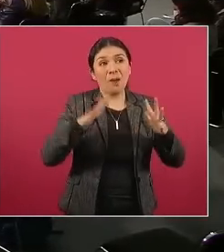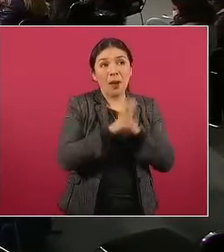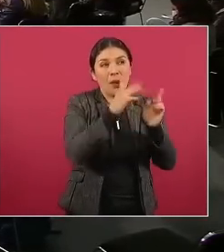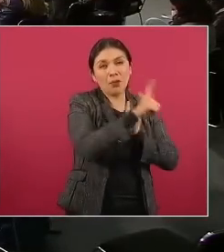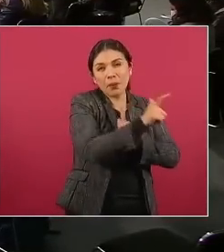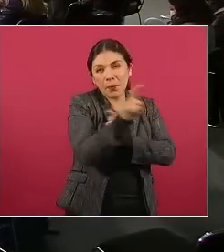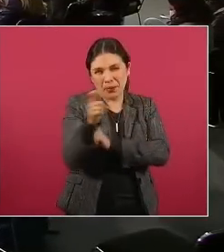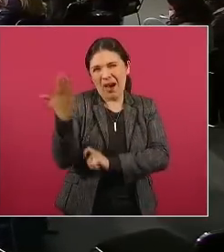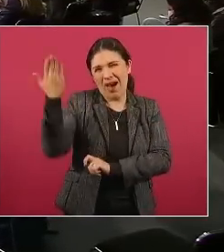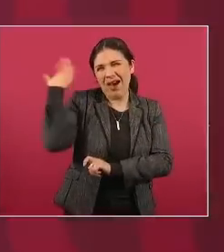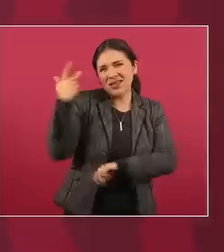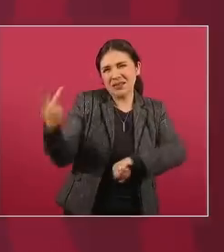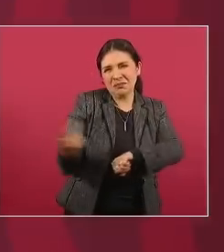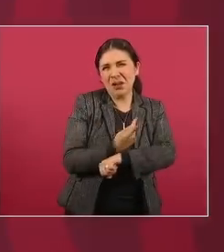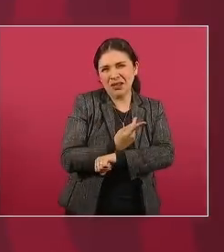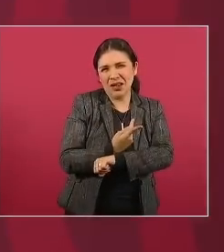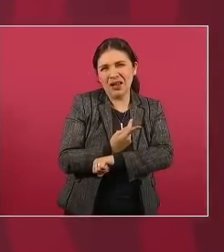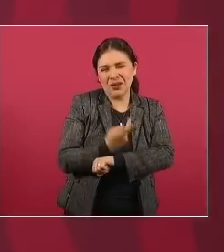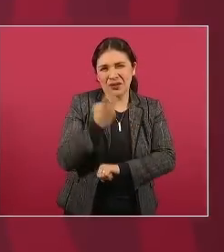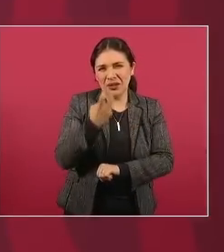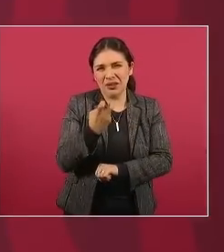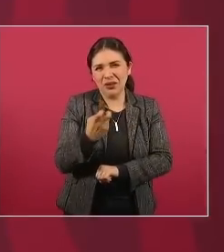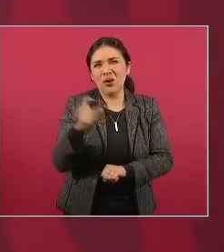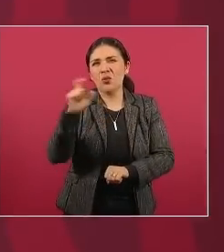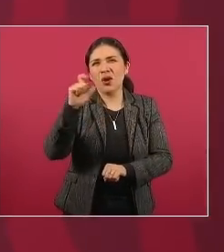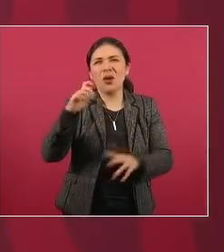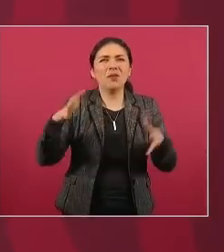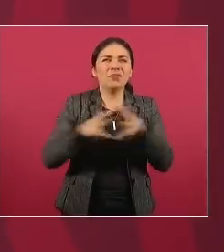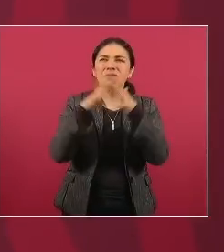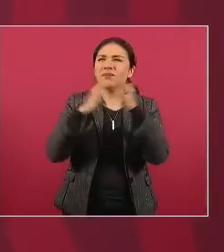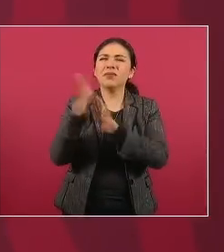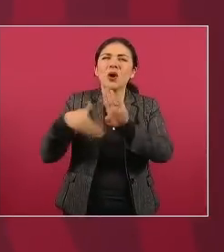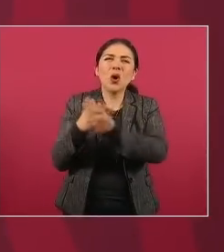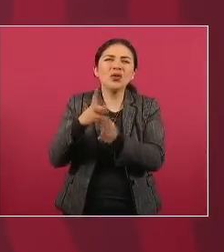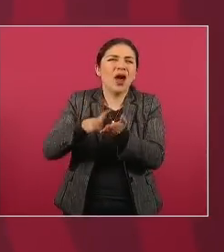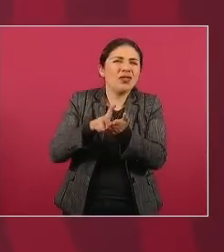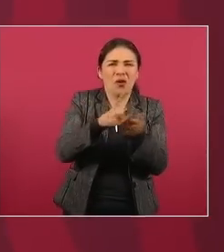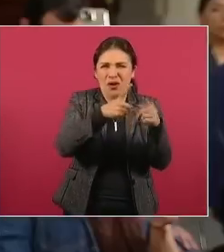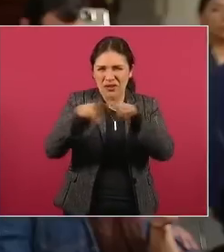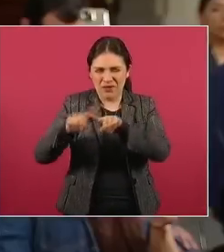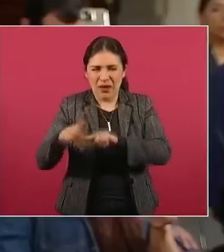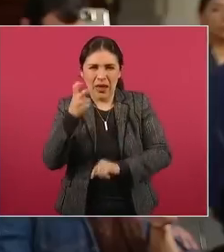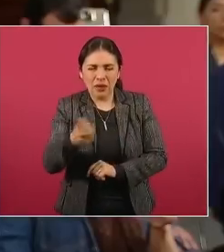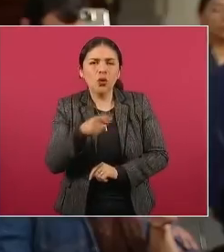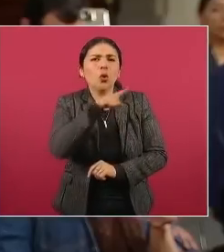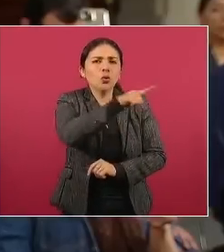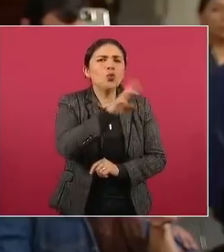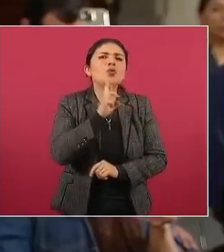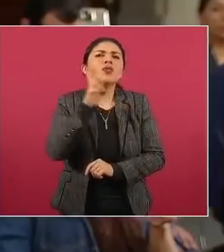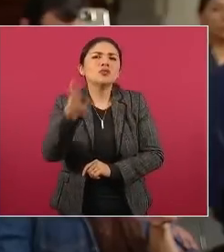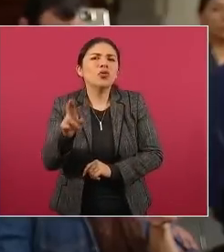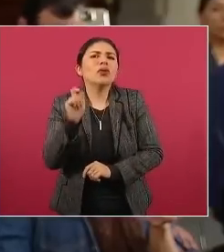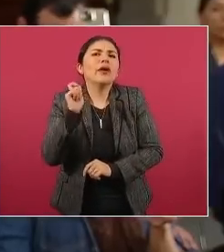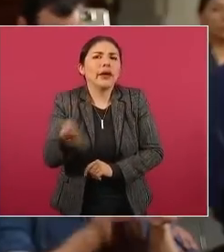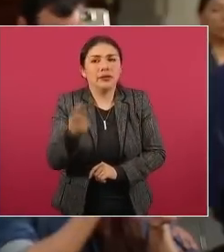nombra porque es muy cuidadoso con ello y se denomina obediencia de vida.